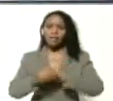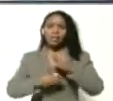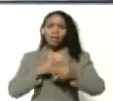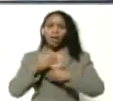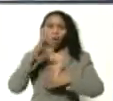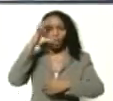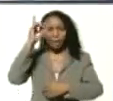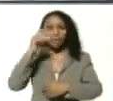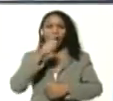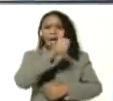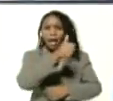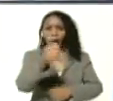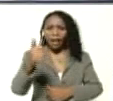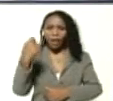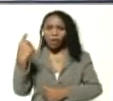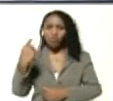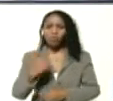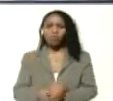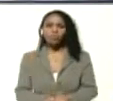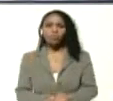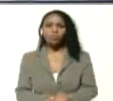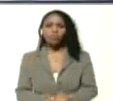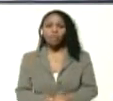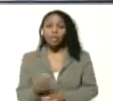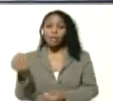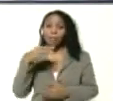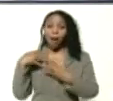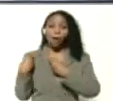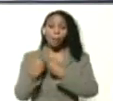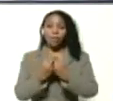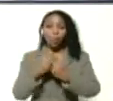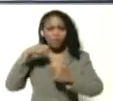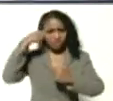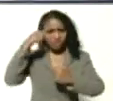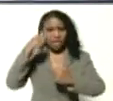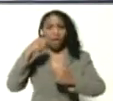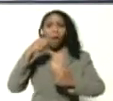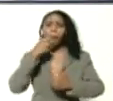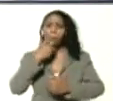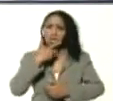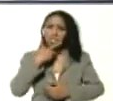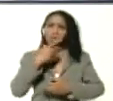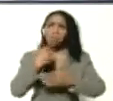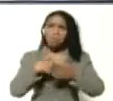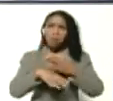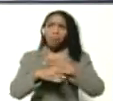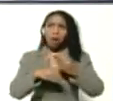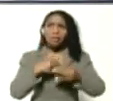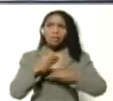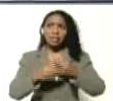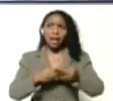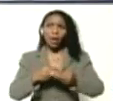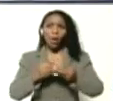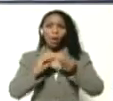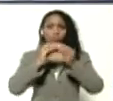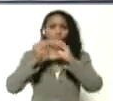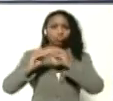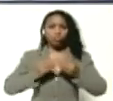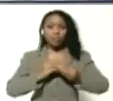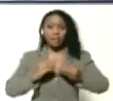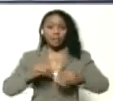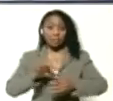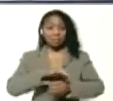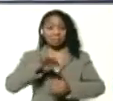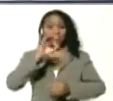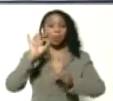cada quien y además acompañarlo de un videito bonito vamos a a crear ese espíritu